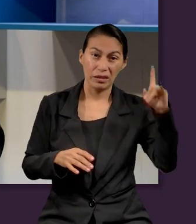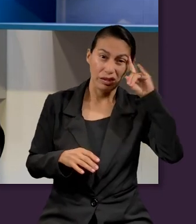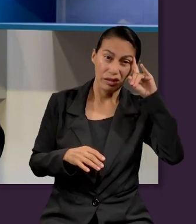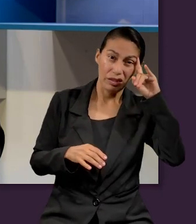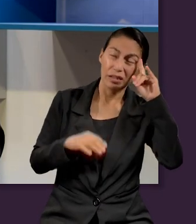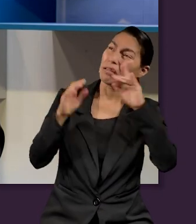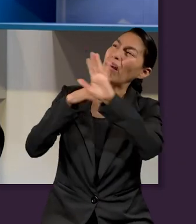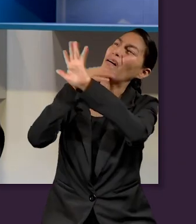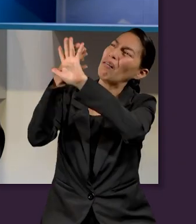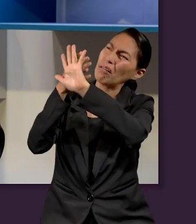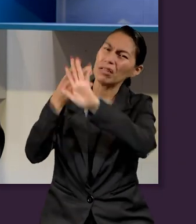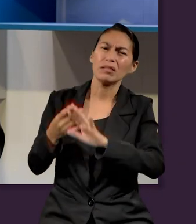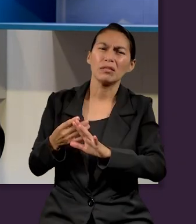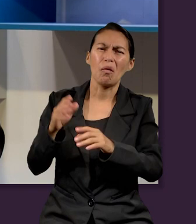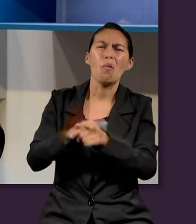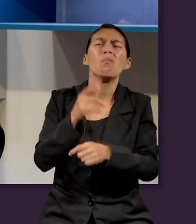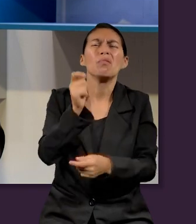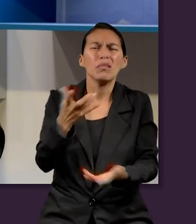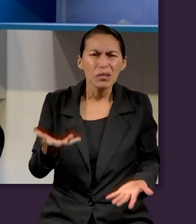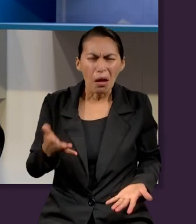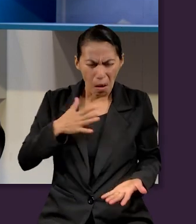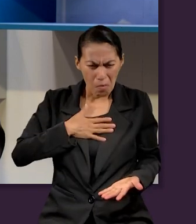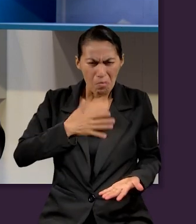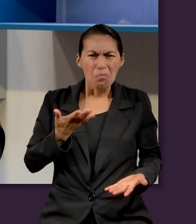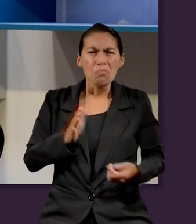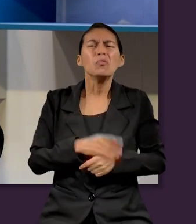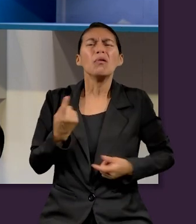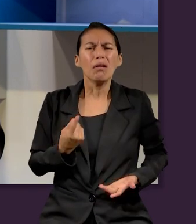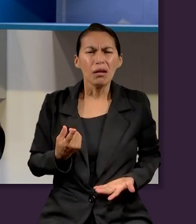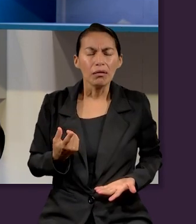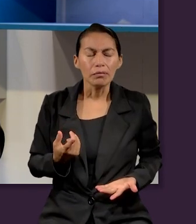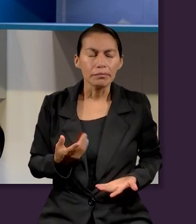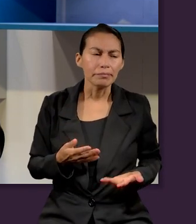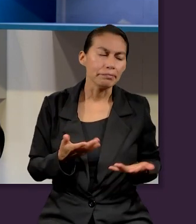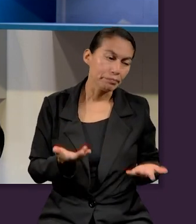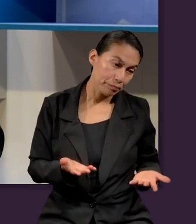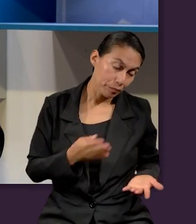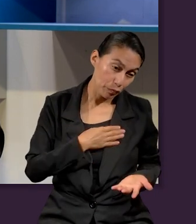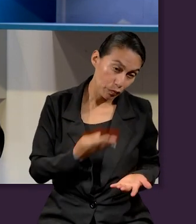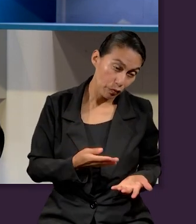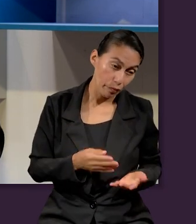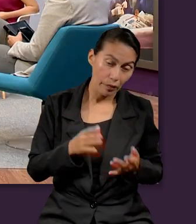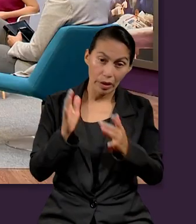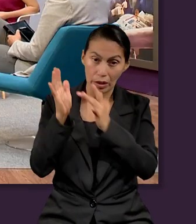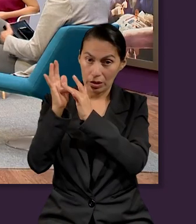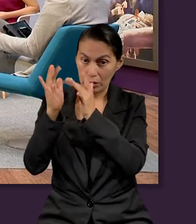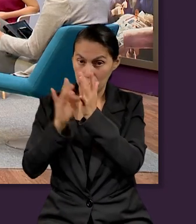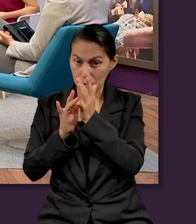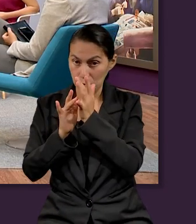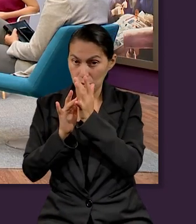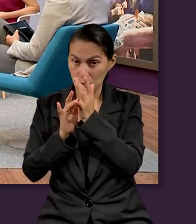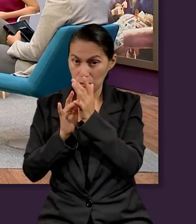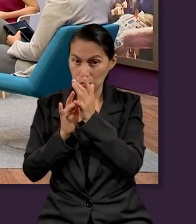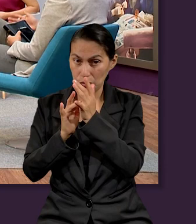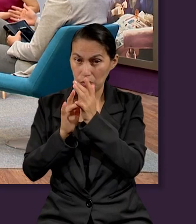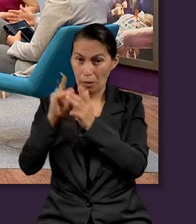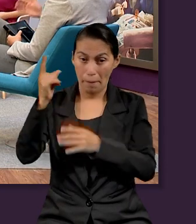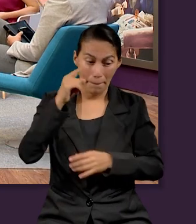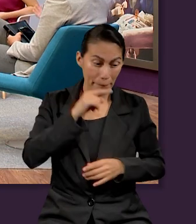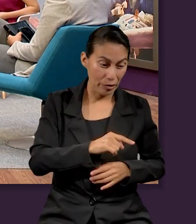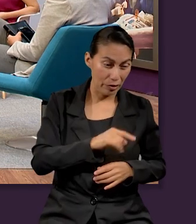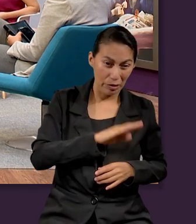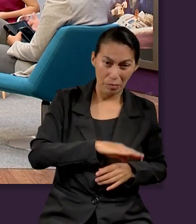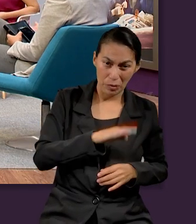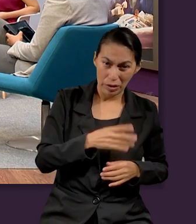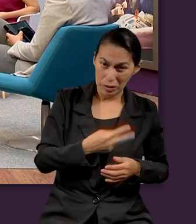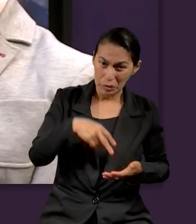Entonces, ¿por qué la toma conmigo? Bueno, creo que al final de cuentas ya dijo Ibrahim, Jesús